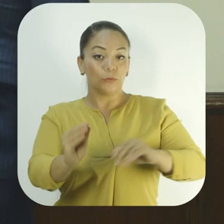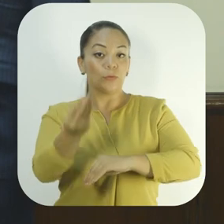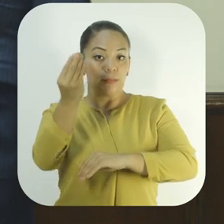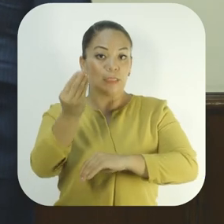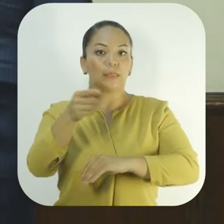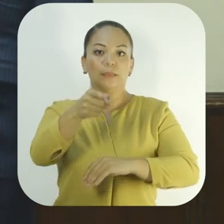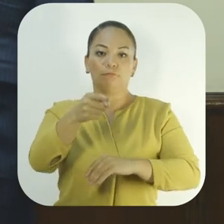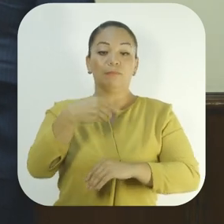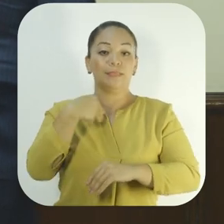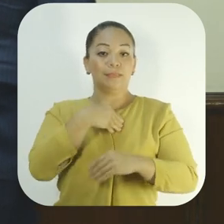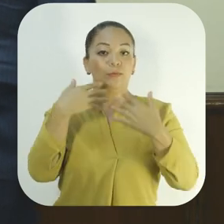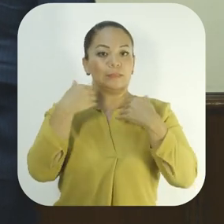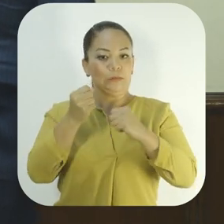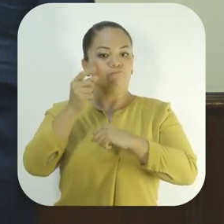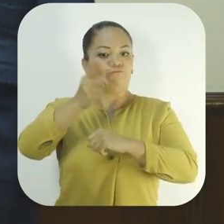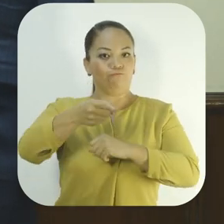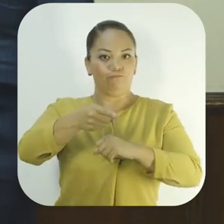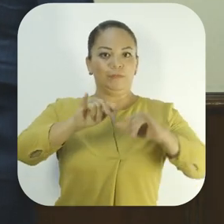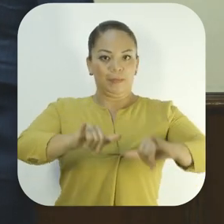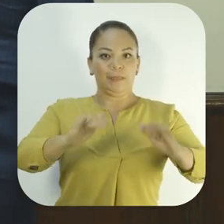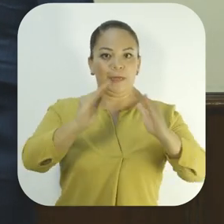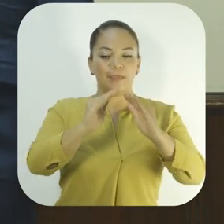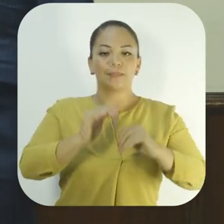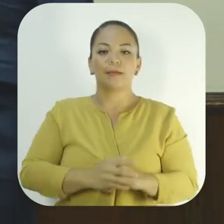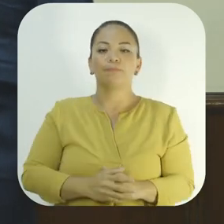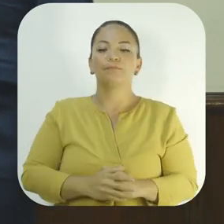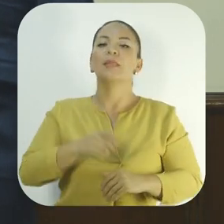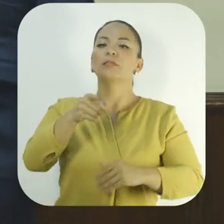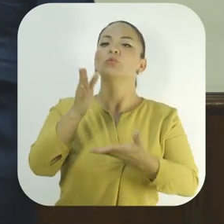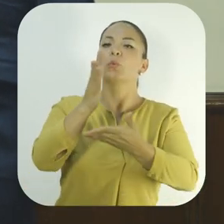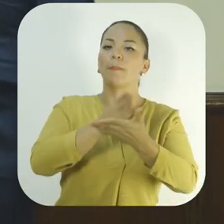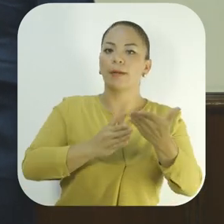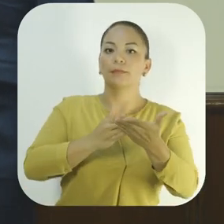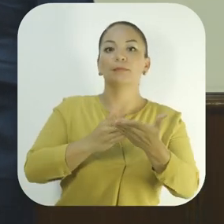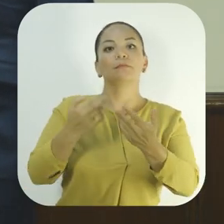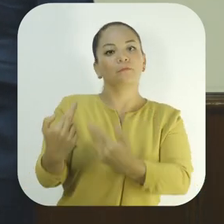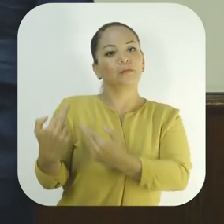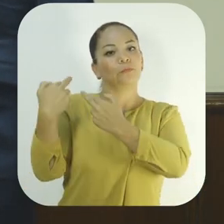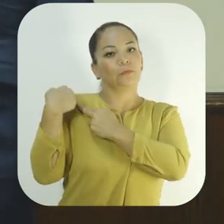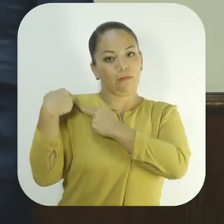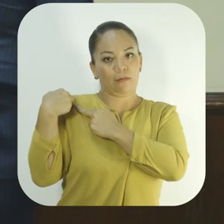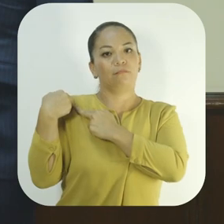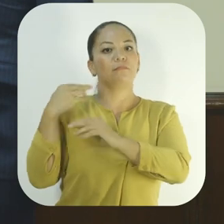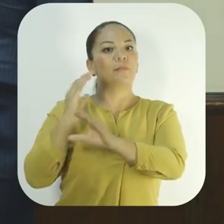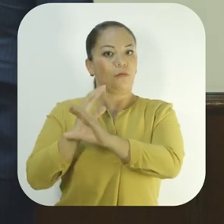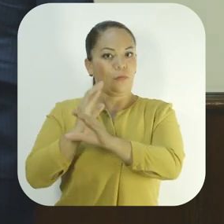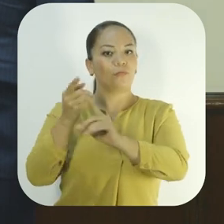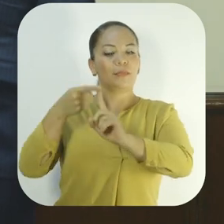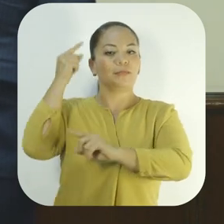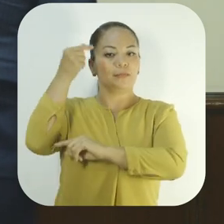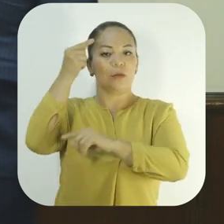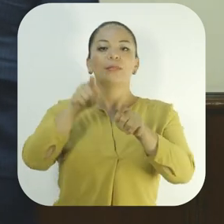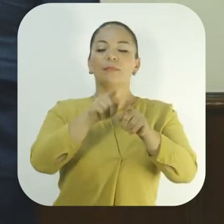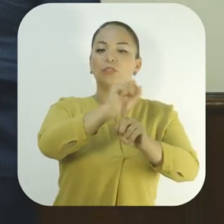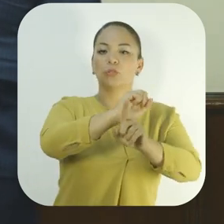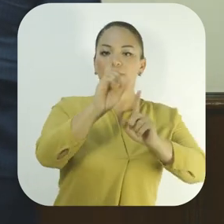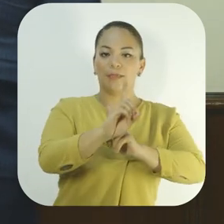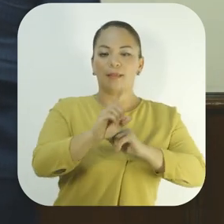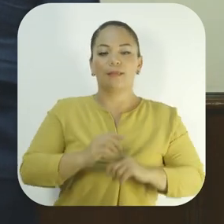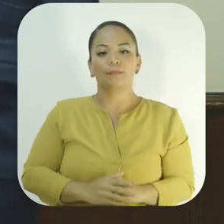electivo ordenado por las autoridades sanitarias. Esto como parte de la corresponsabilidad del cuido por parte del Estado y la sociedad.